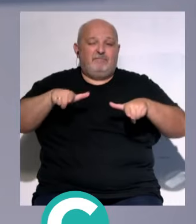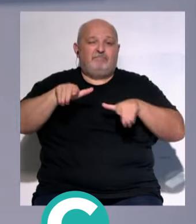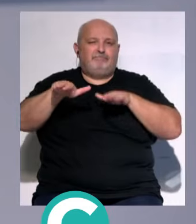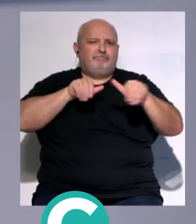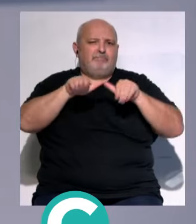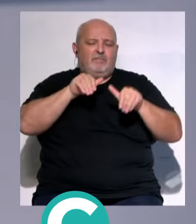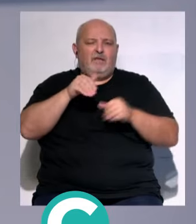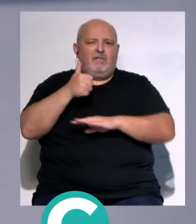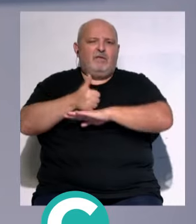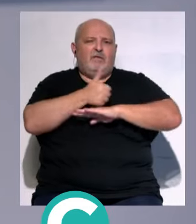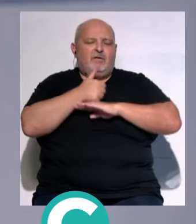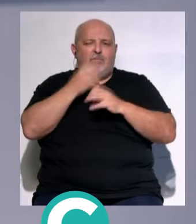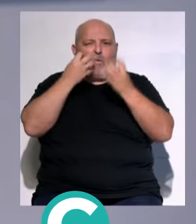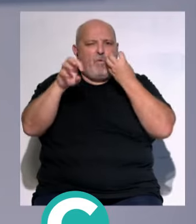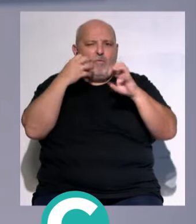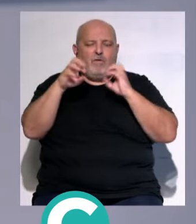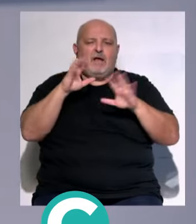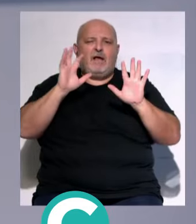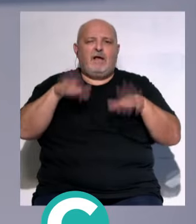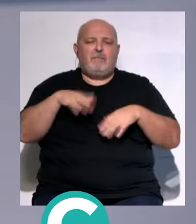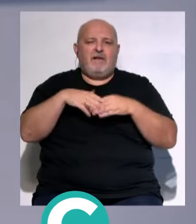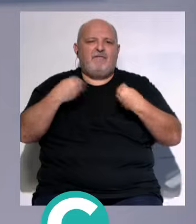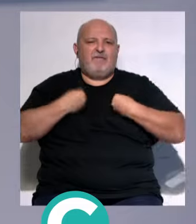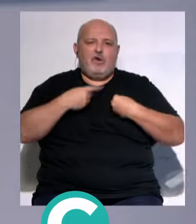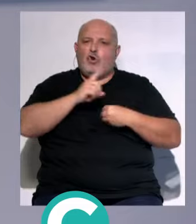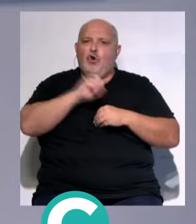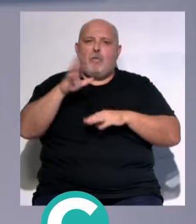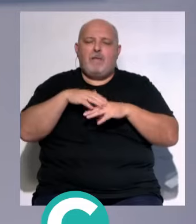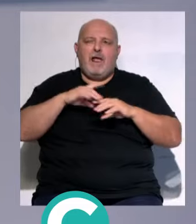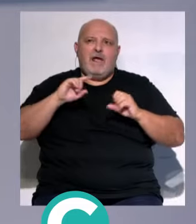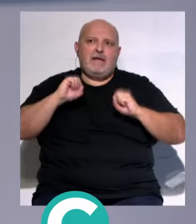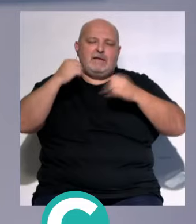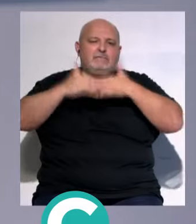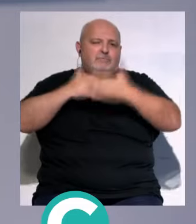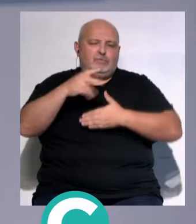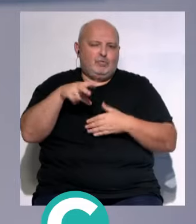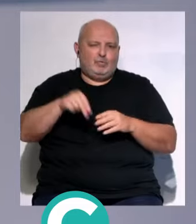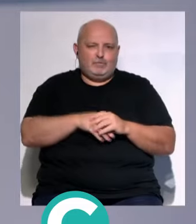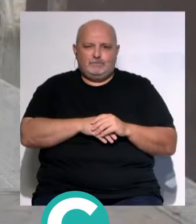convocado a la ciudadanía con el lema... ...Cádiz para vivir, no para sobrevivir.